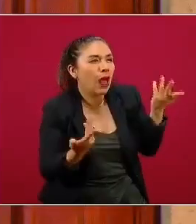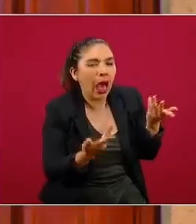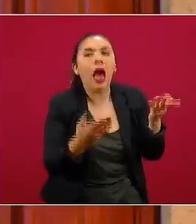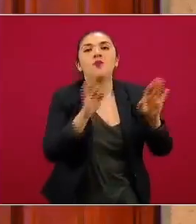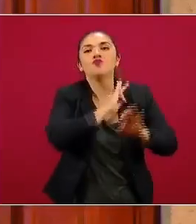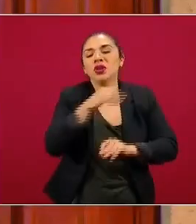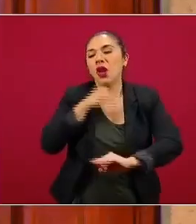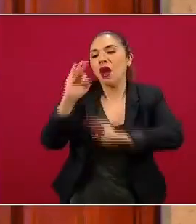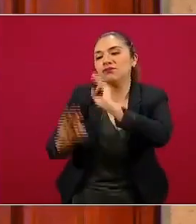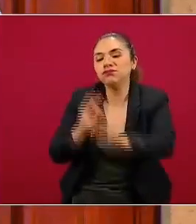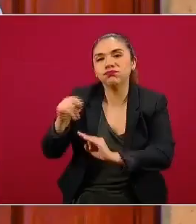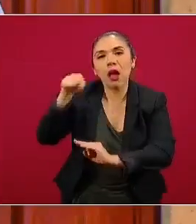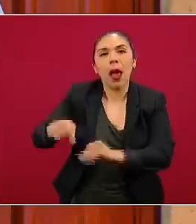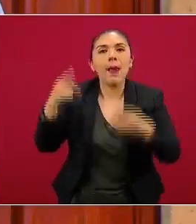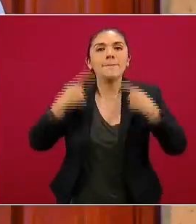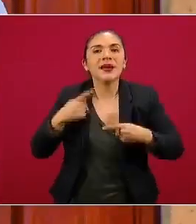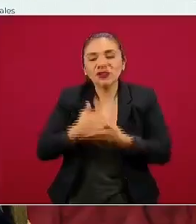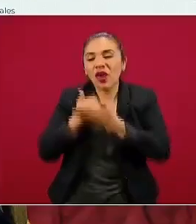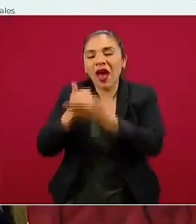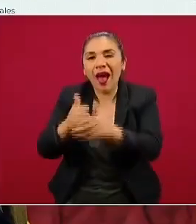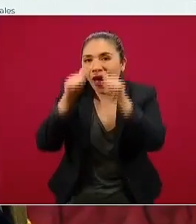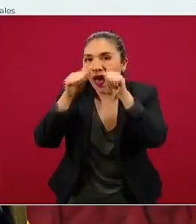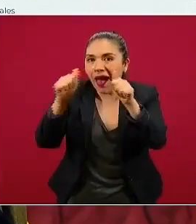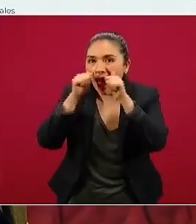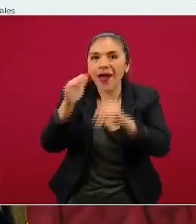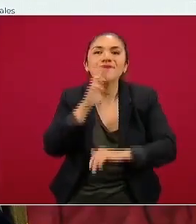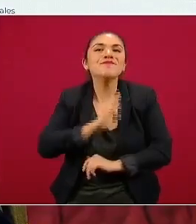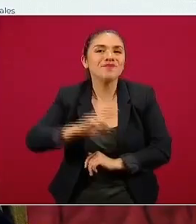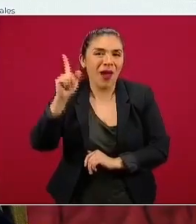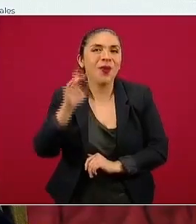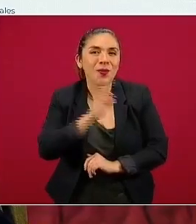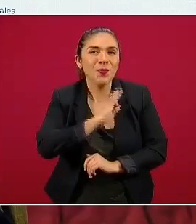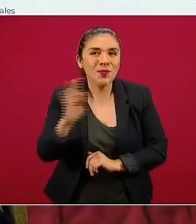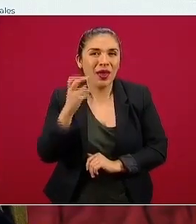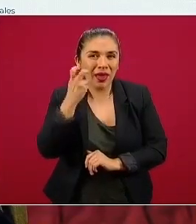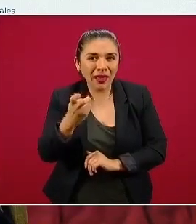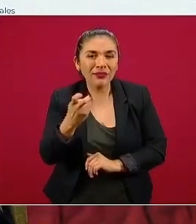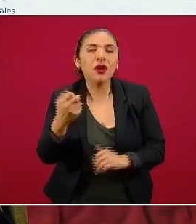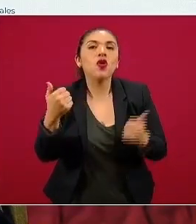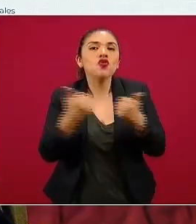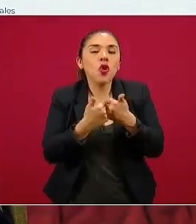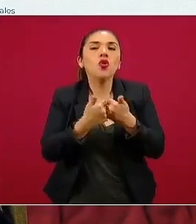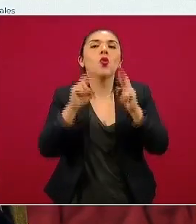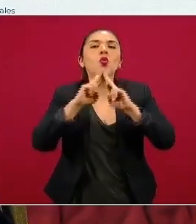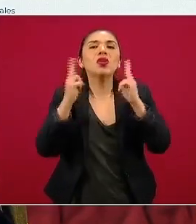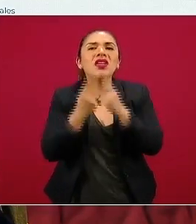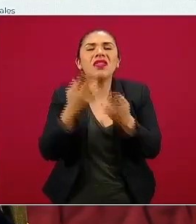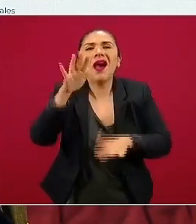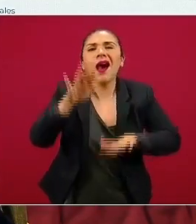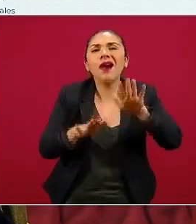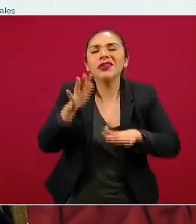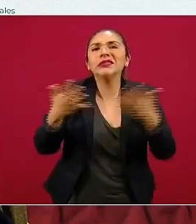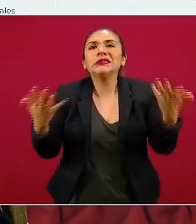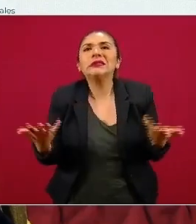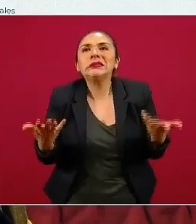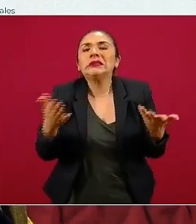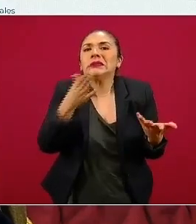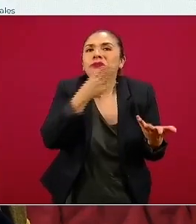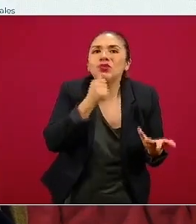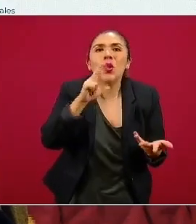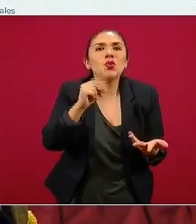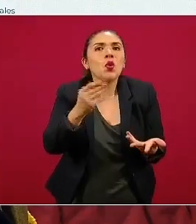poder generar una mejor atención, incrementar la calidad de la atención médica en unidades en donde a lo mejor no está